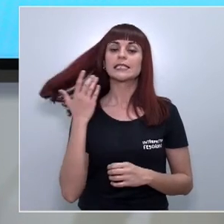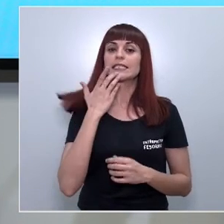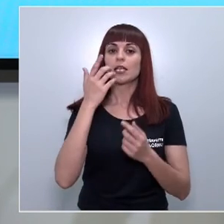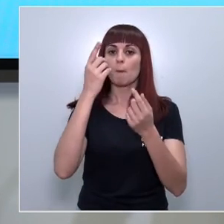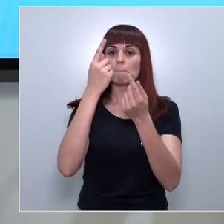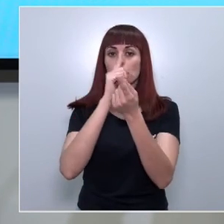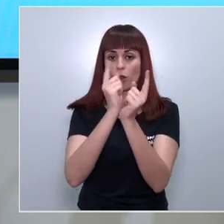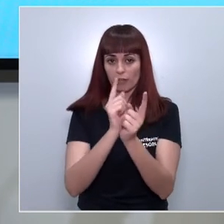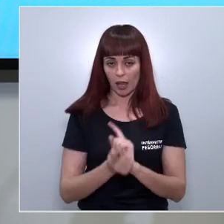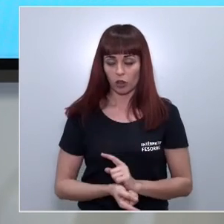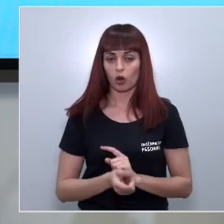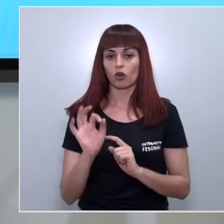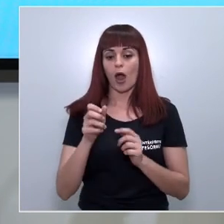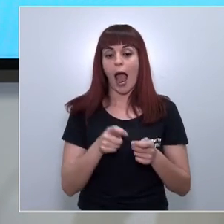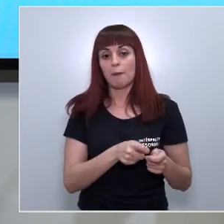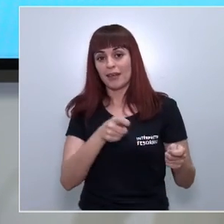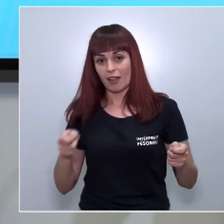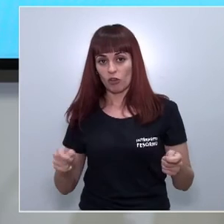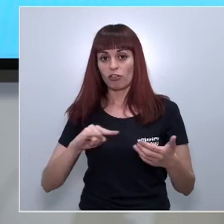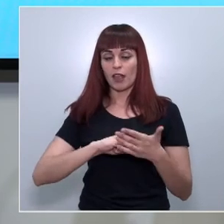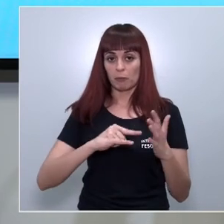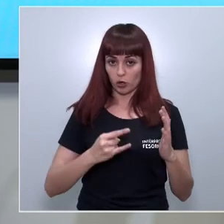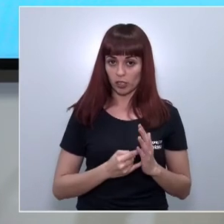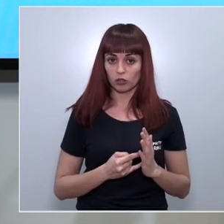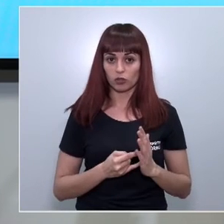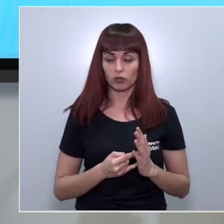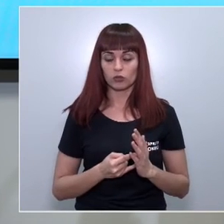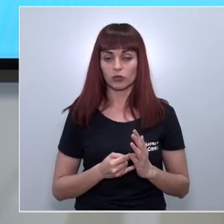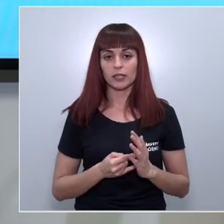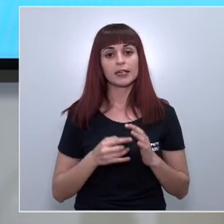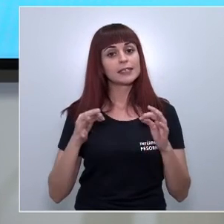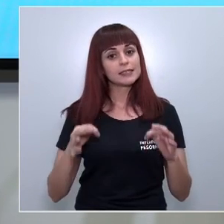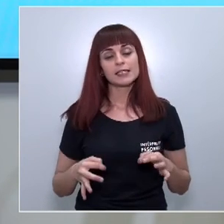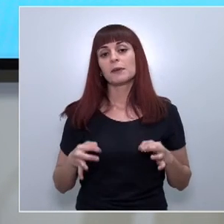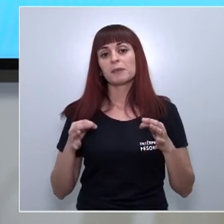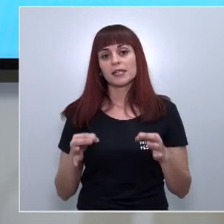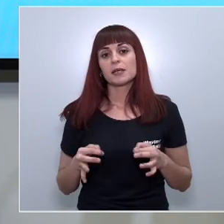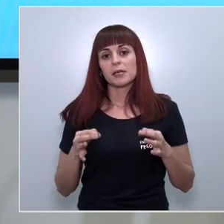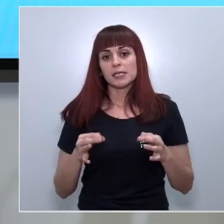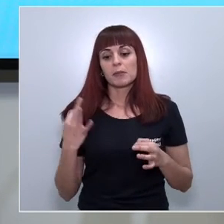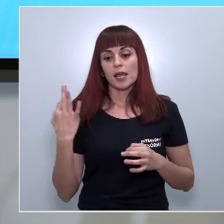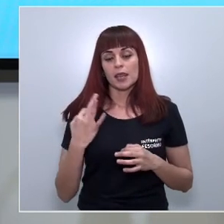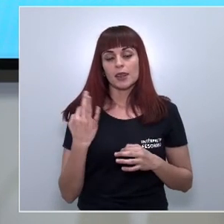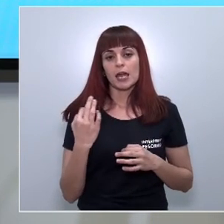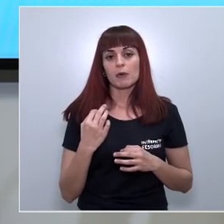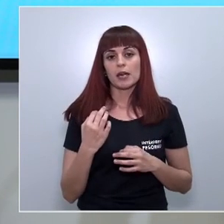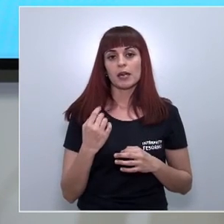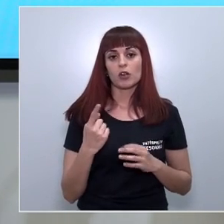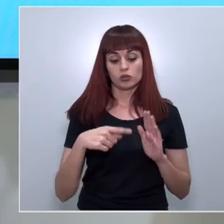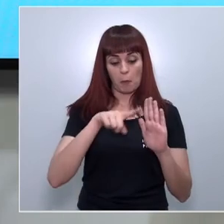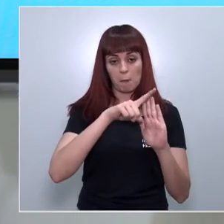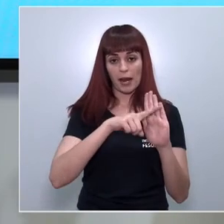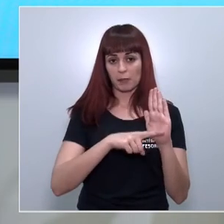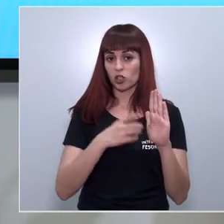ampliación de esa industria una ampliación de ese proyecto de alguna forma siempre y cuando no se superen esos parámetros que estaba